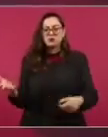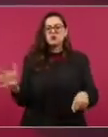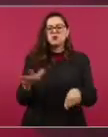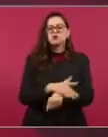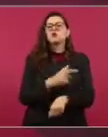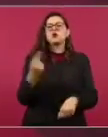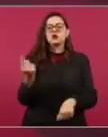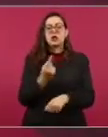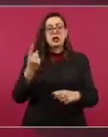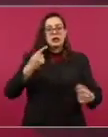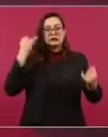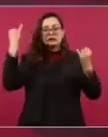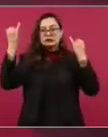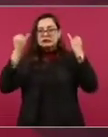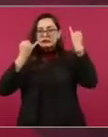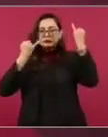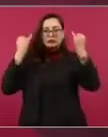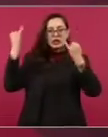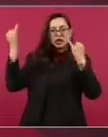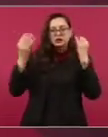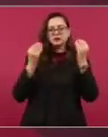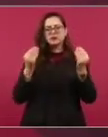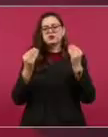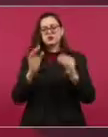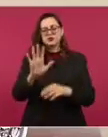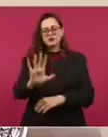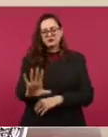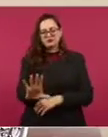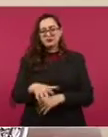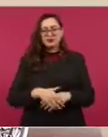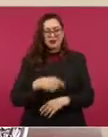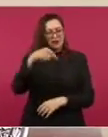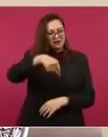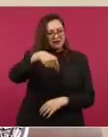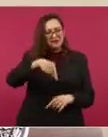compromisos en el país.